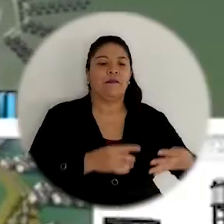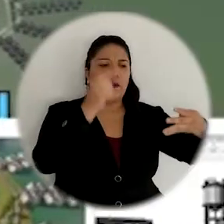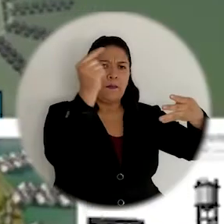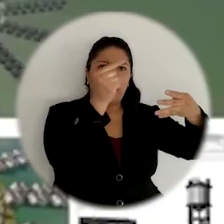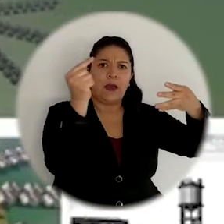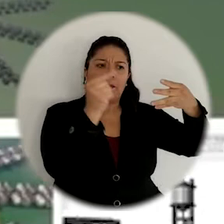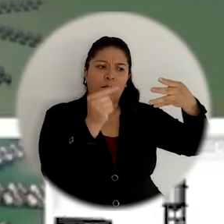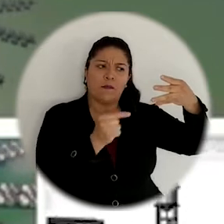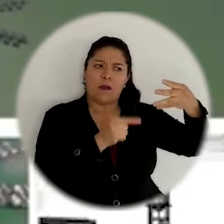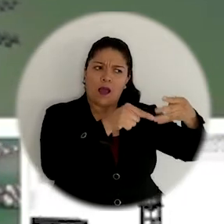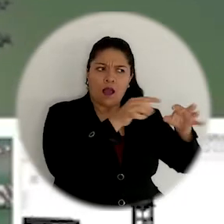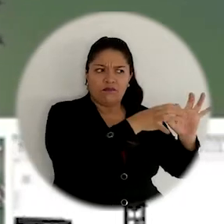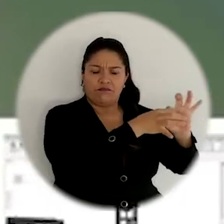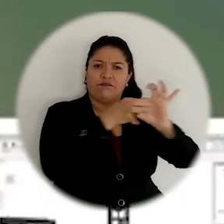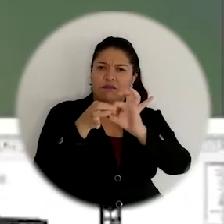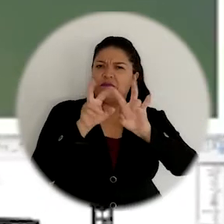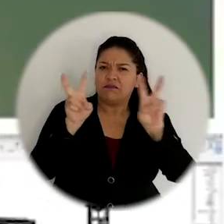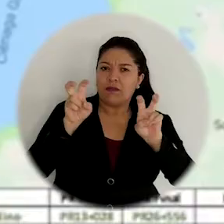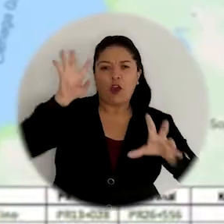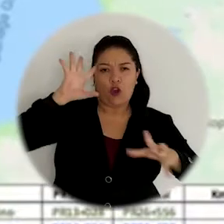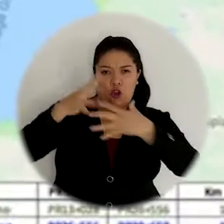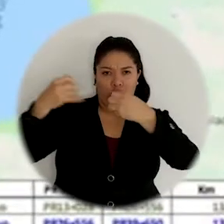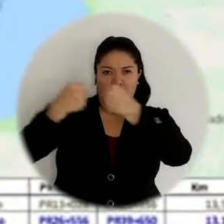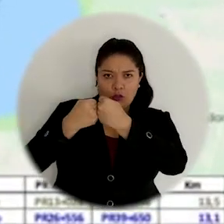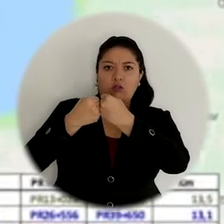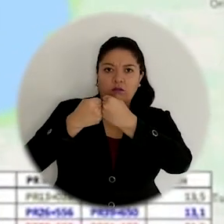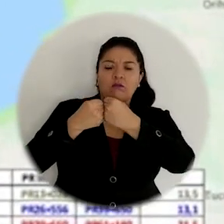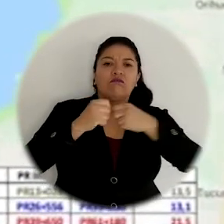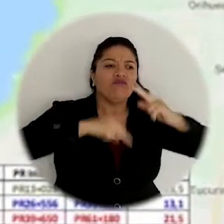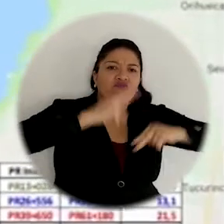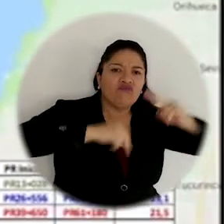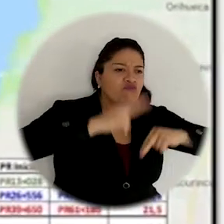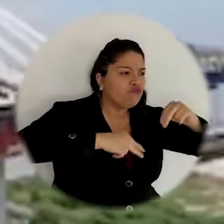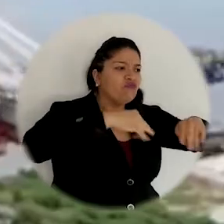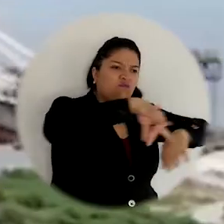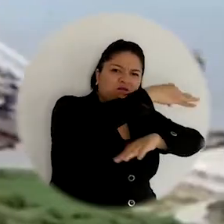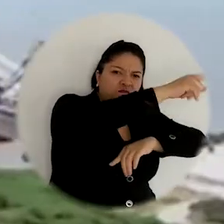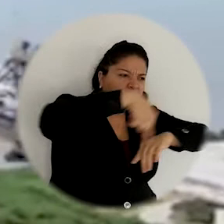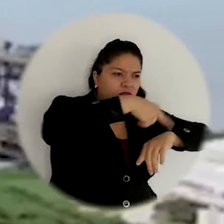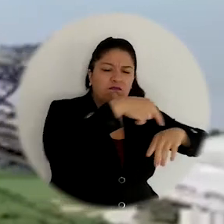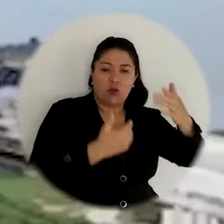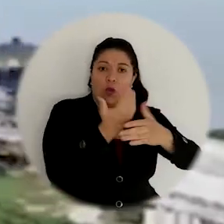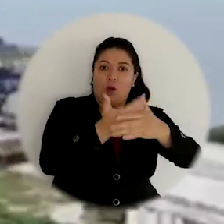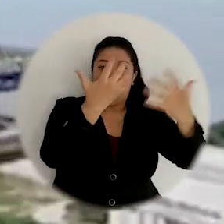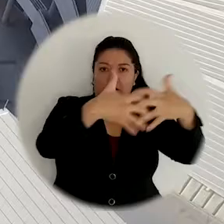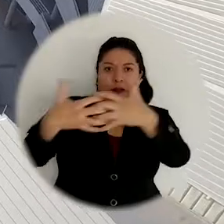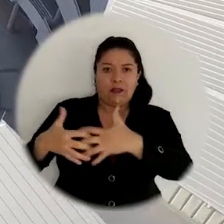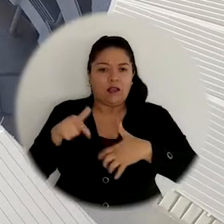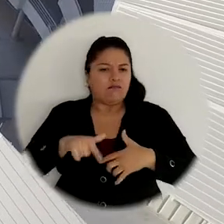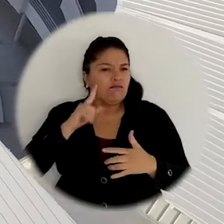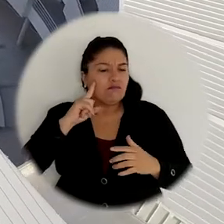Abarcando aspectos relacionados con la contratación estatal, la calidad de obras civiles y la creación de empresas en tiempos de pandemia,